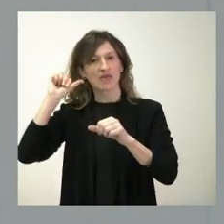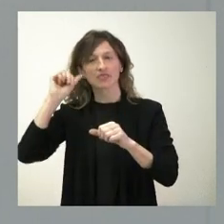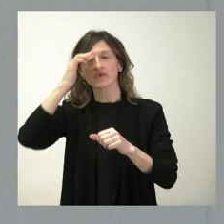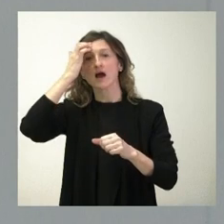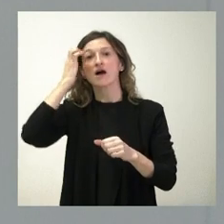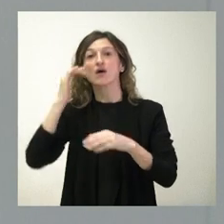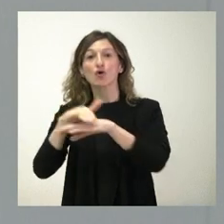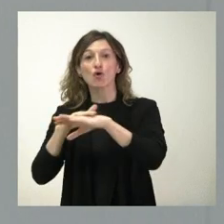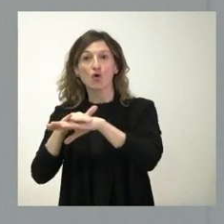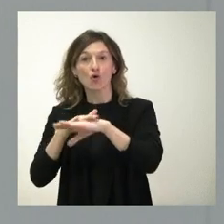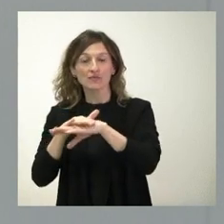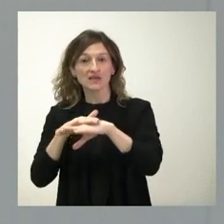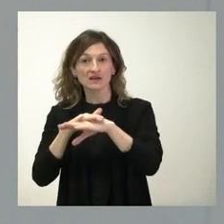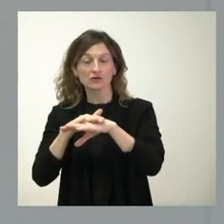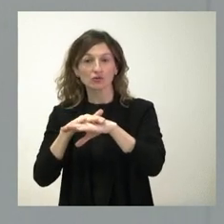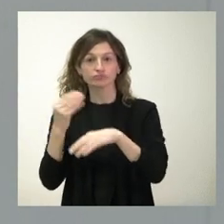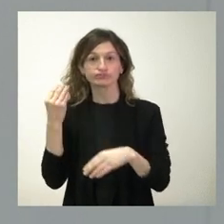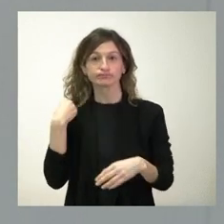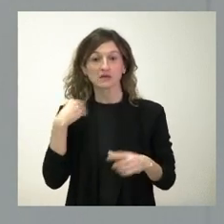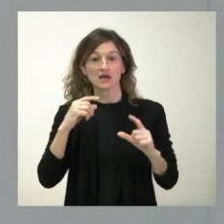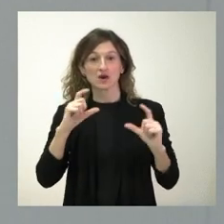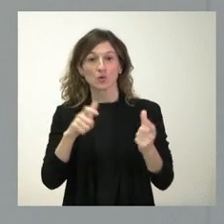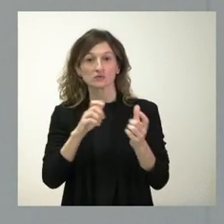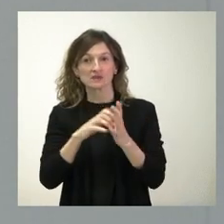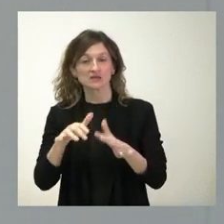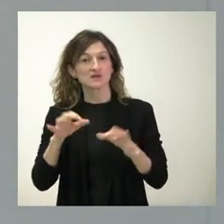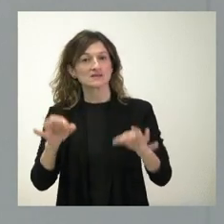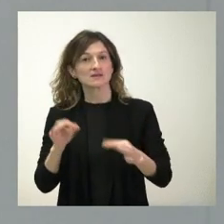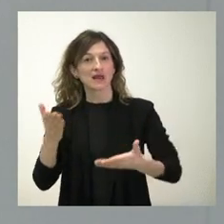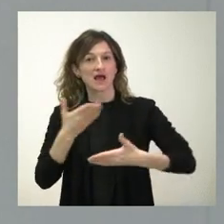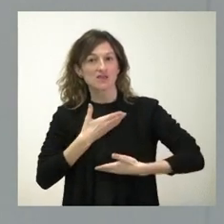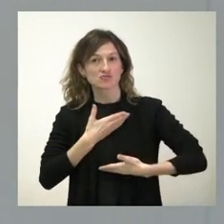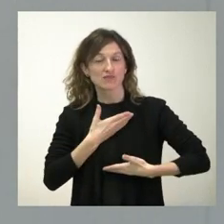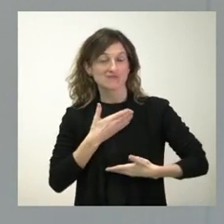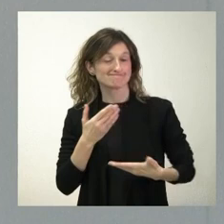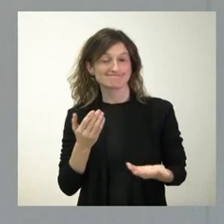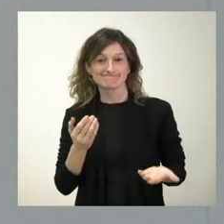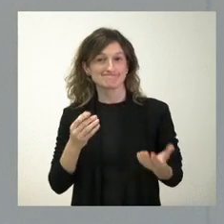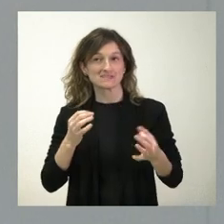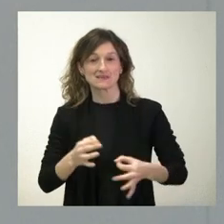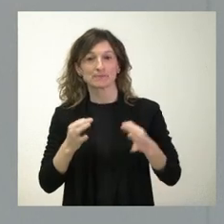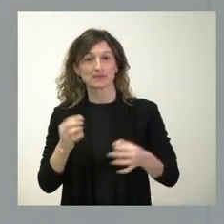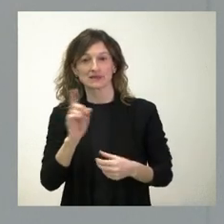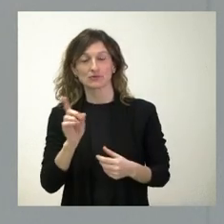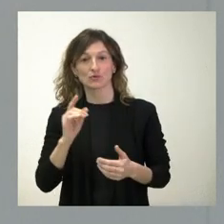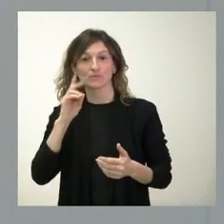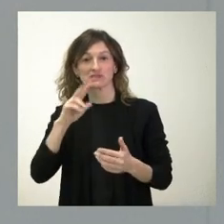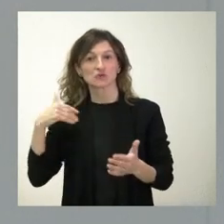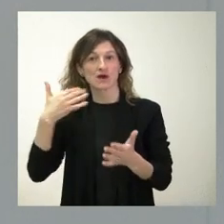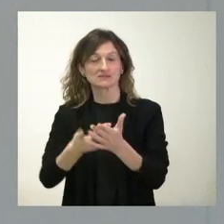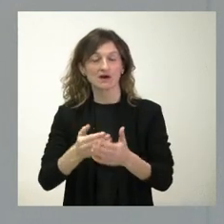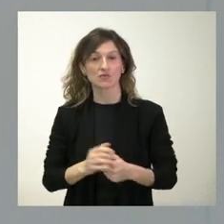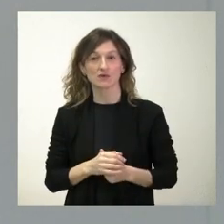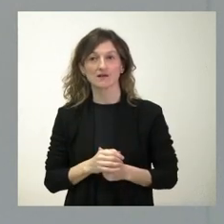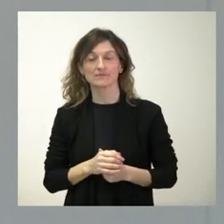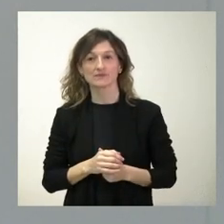del Gobierno se dirige a la Junta de Castilla y León no siempre es con el ánimo de ayudar, como hemos visto hasta ahora, sino con